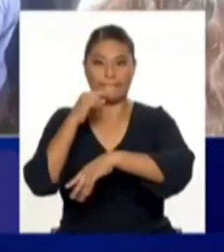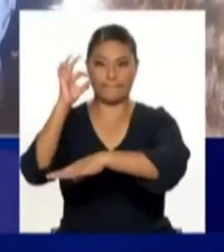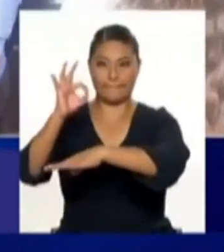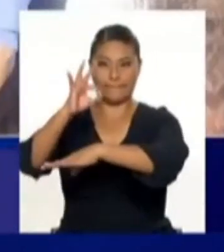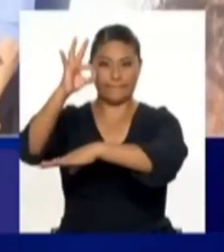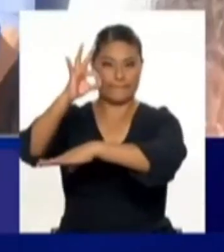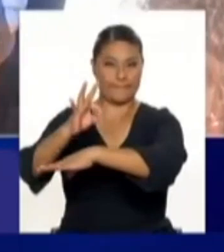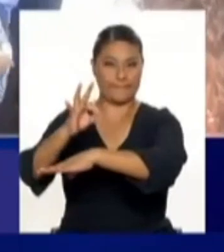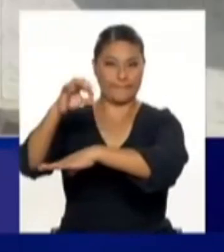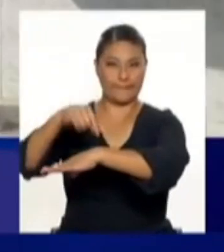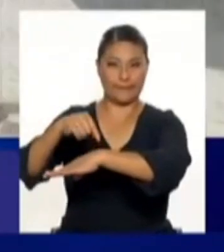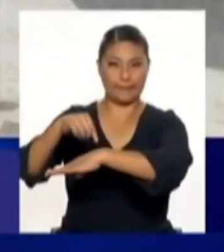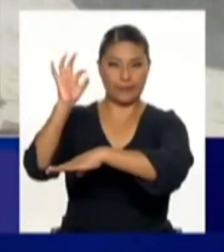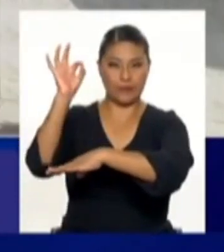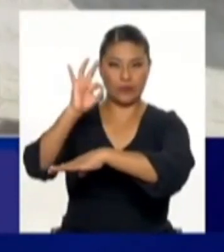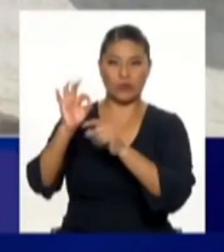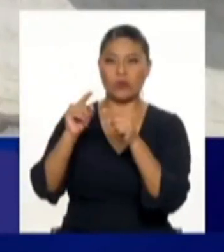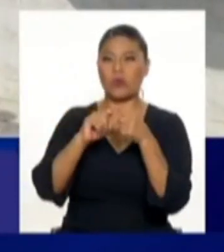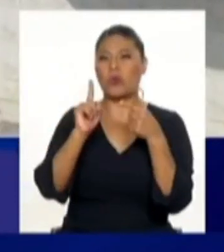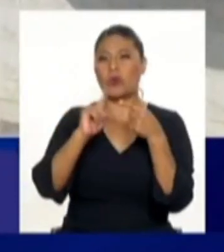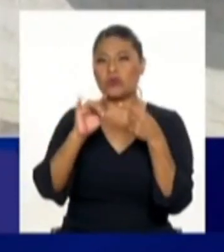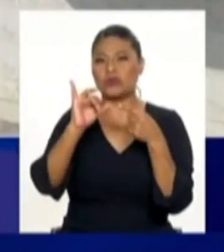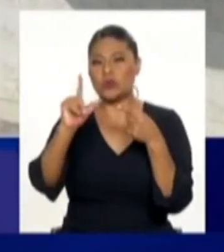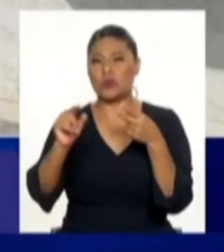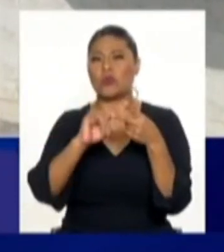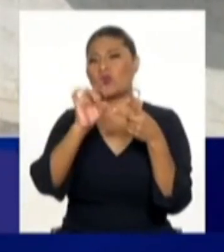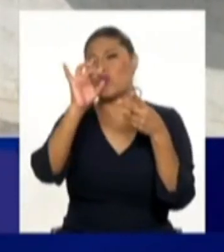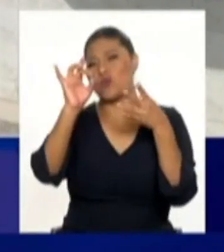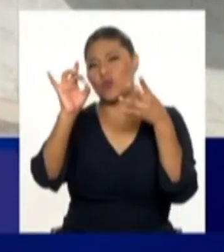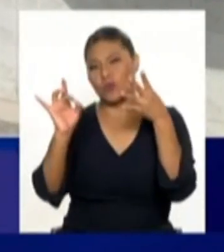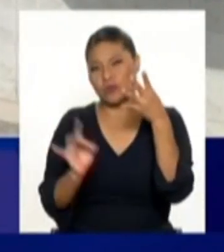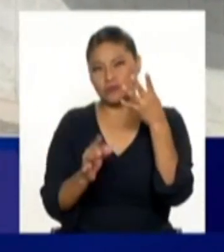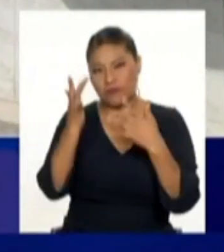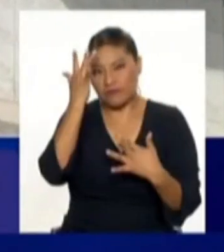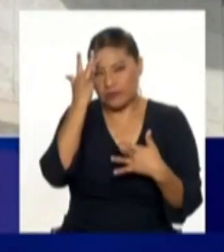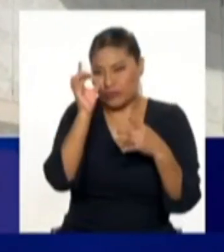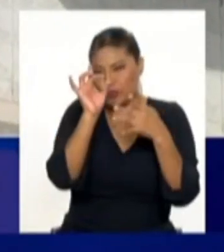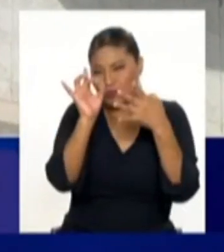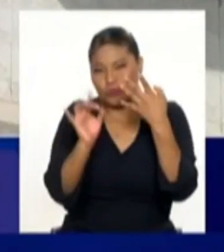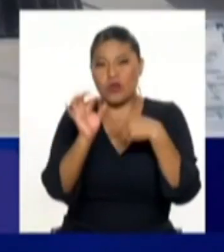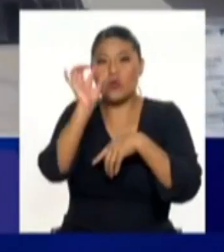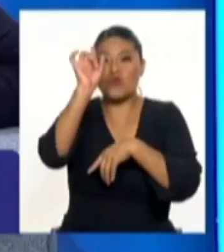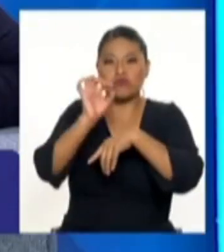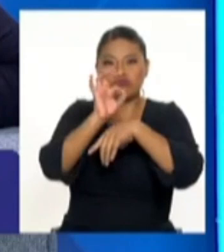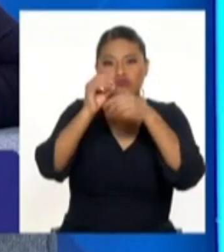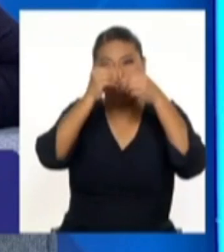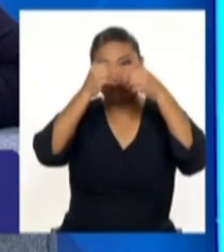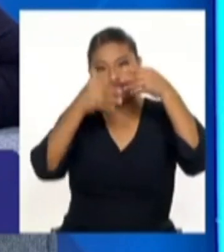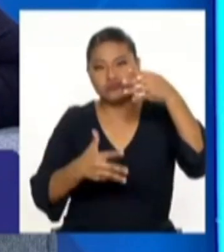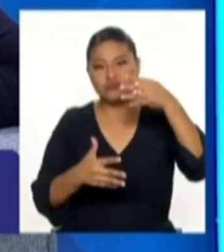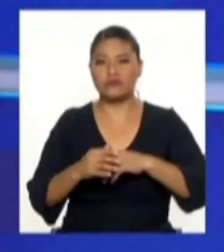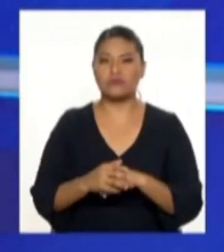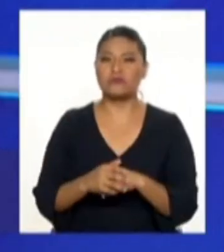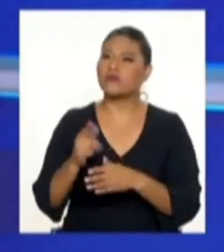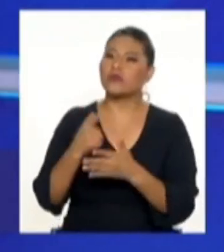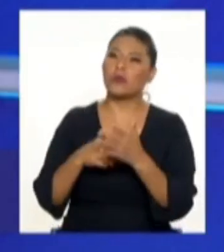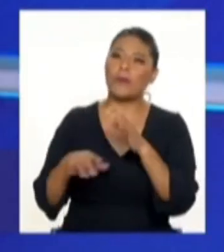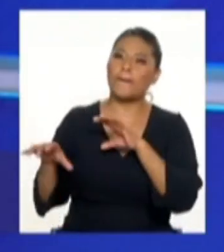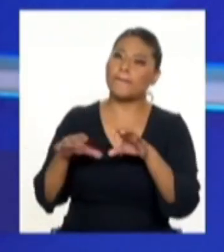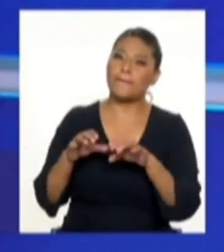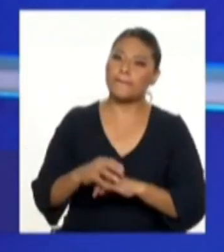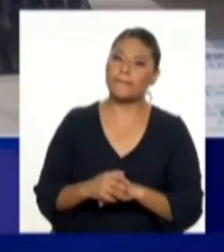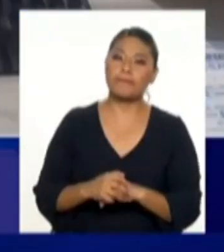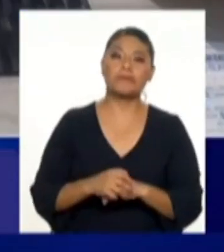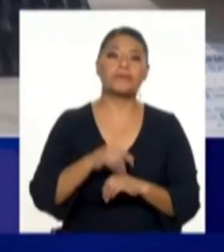transmite no solamente dengue, sino chikungunya y otras enfermedades más. Y entonces, ¿cuáles son las acciones del gobernador?